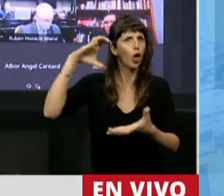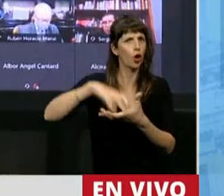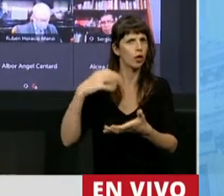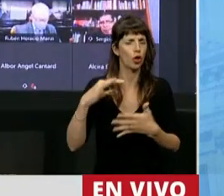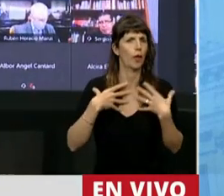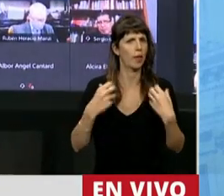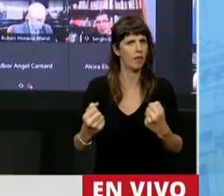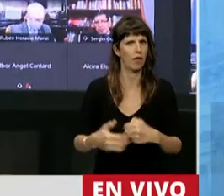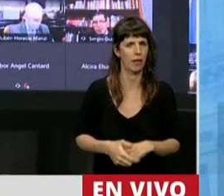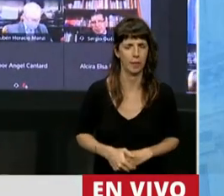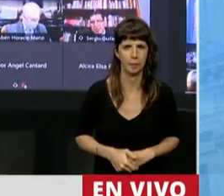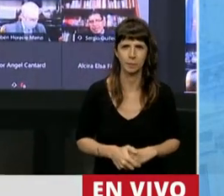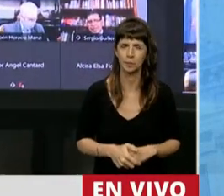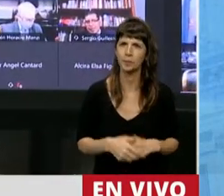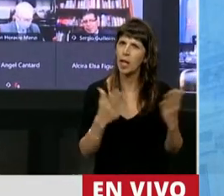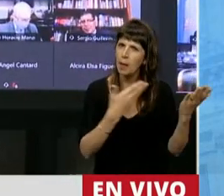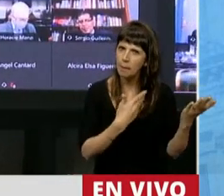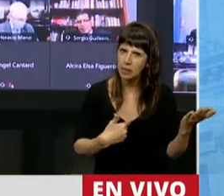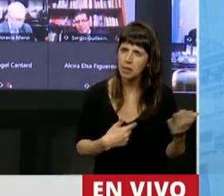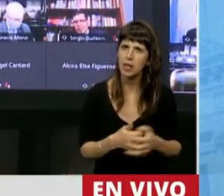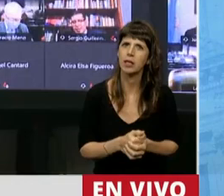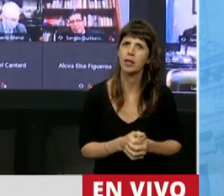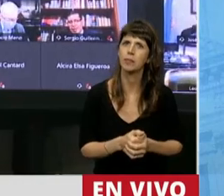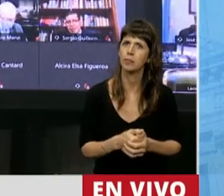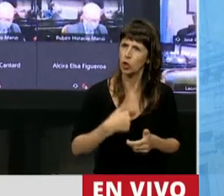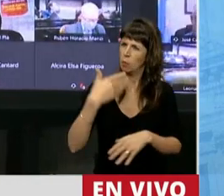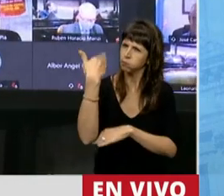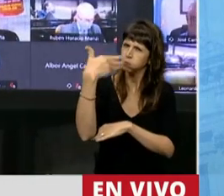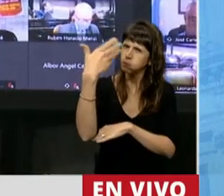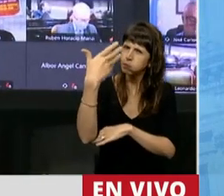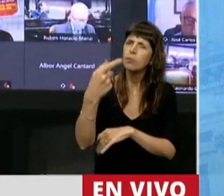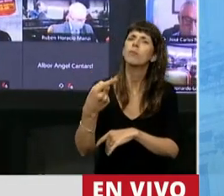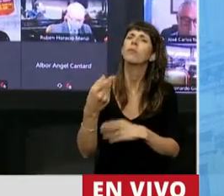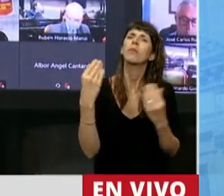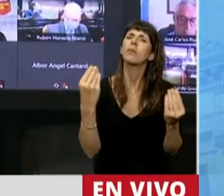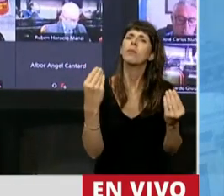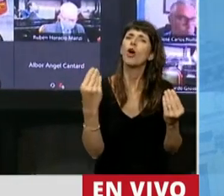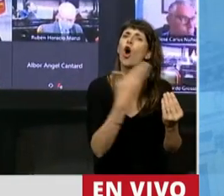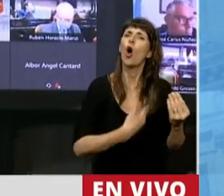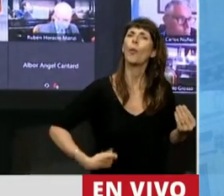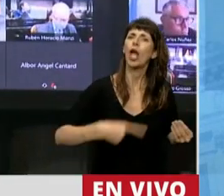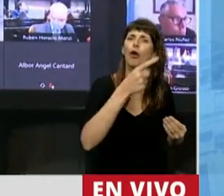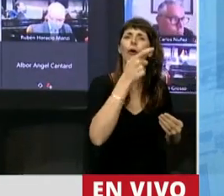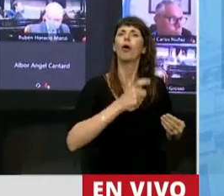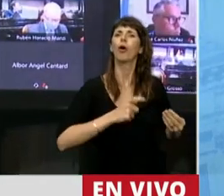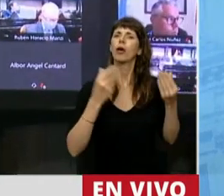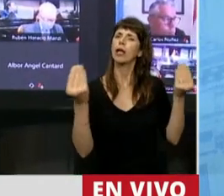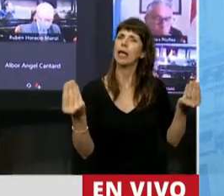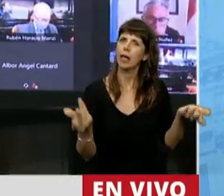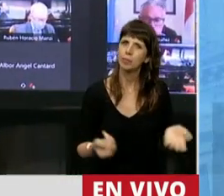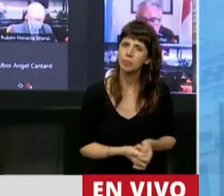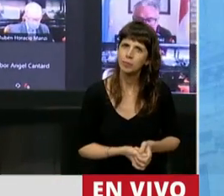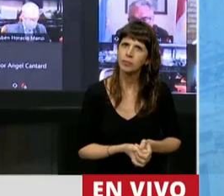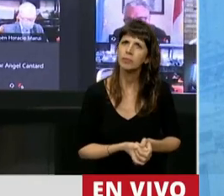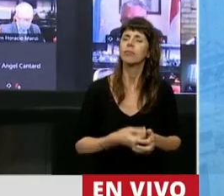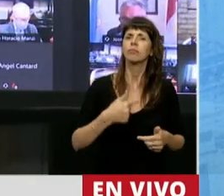Mire, Presidente, cuando decimos todo esto, ¿qué nos contesta el oficialismo? Que los